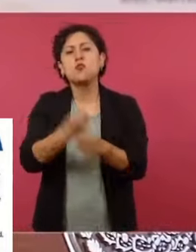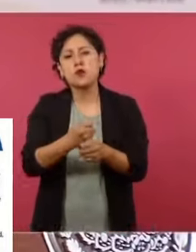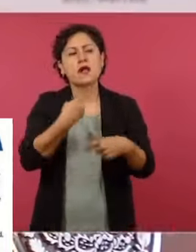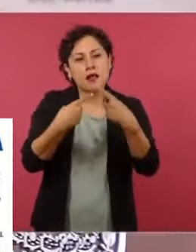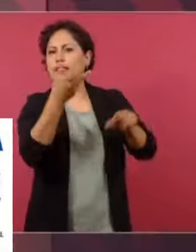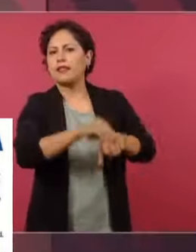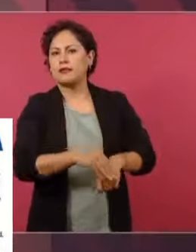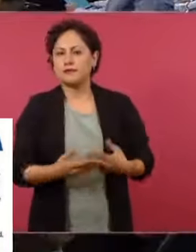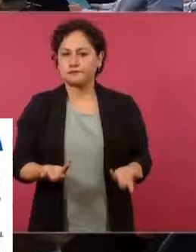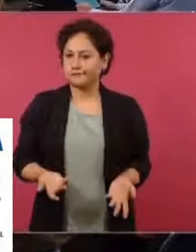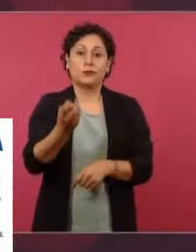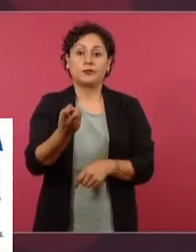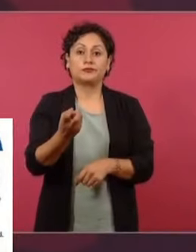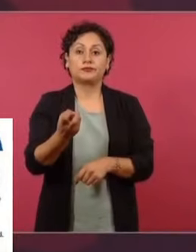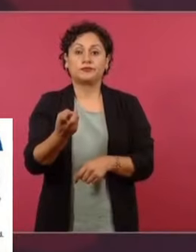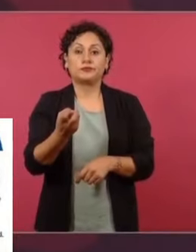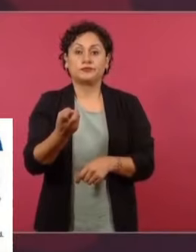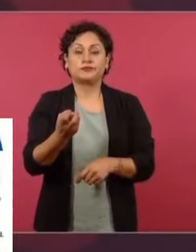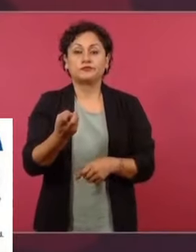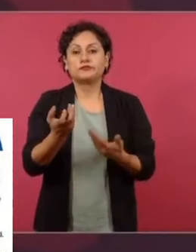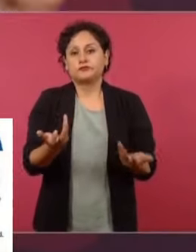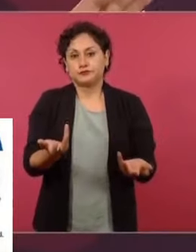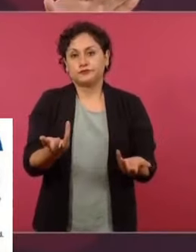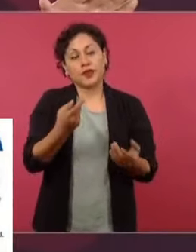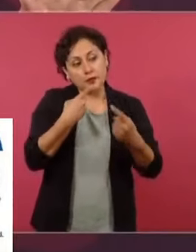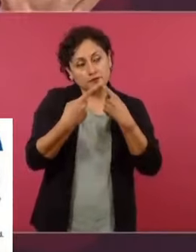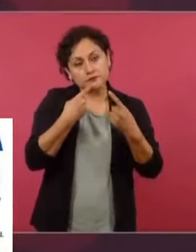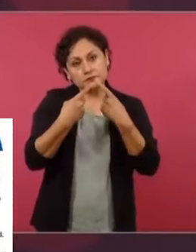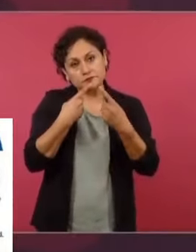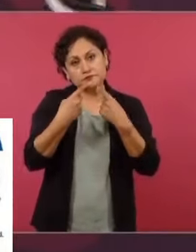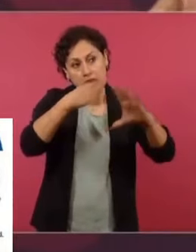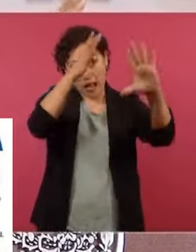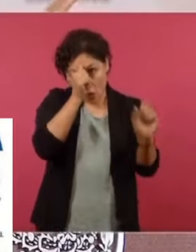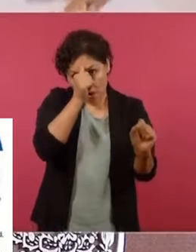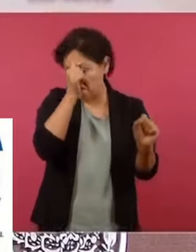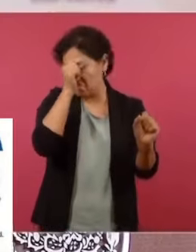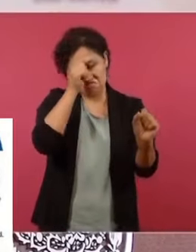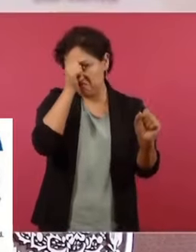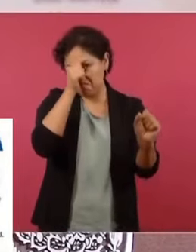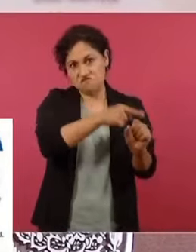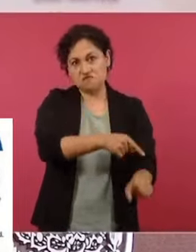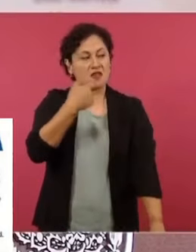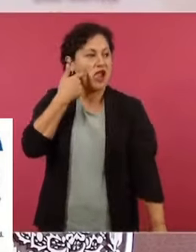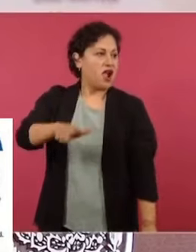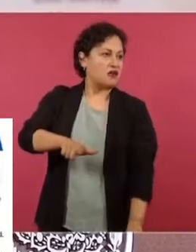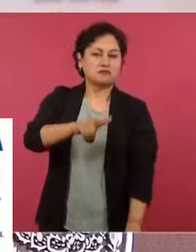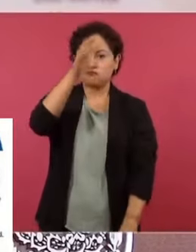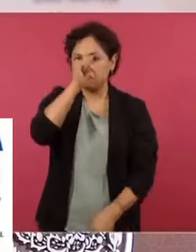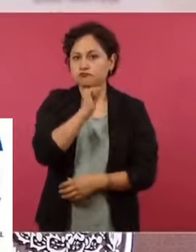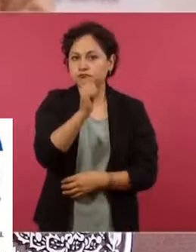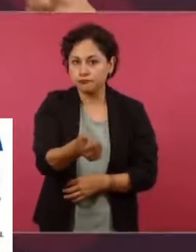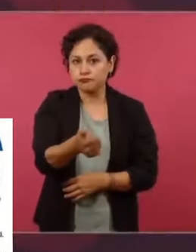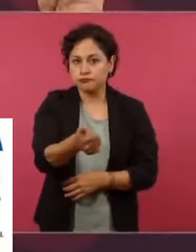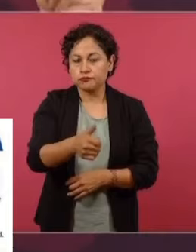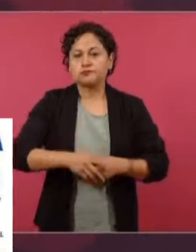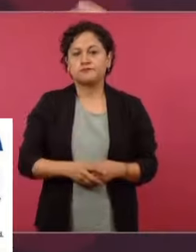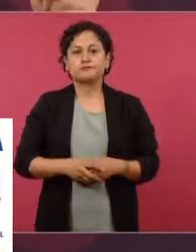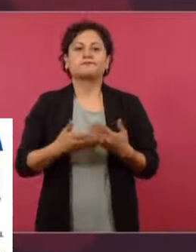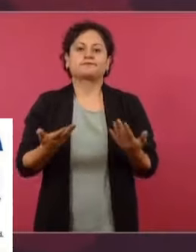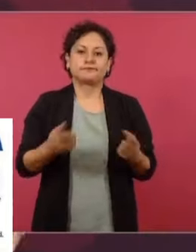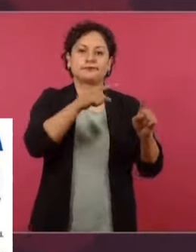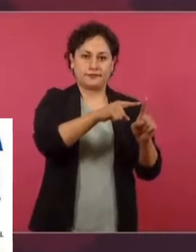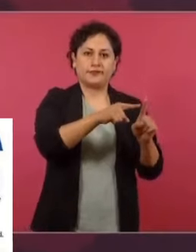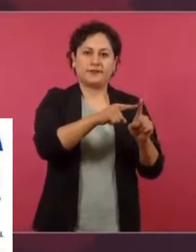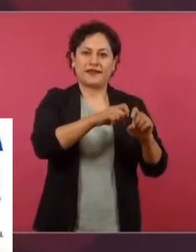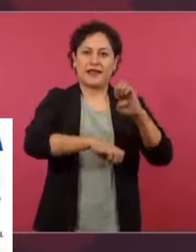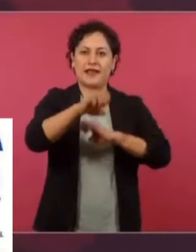les hicimos el ofrecimiento, entonces rechazaron de plan la propuesta y empezaron a hacer presiones en el